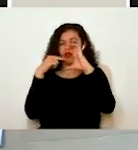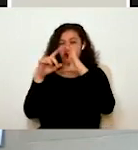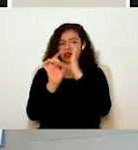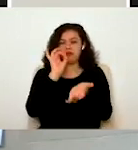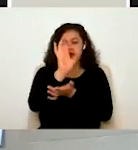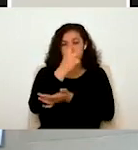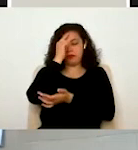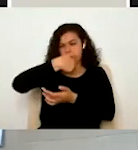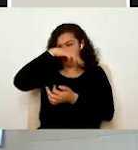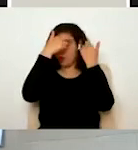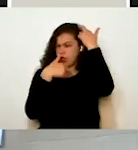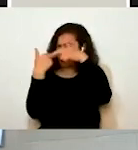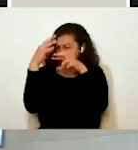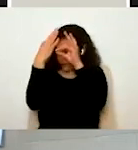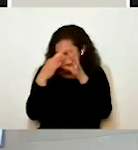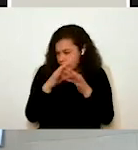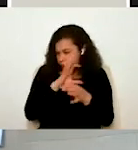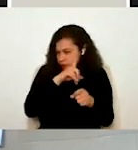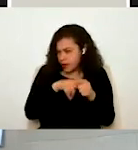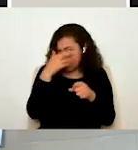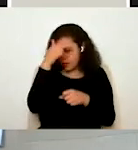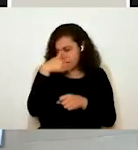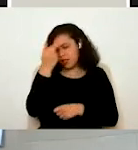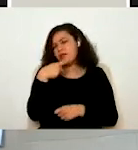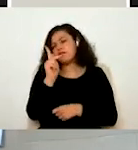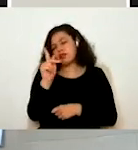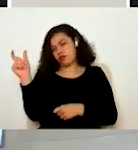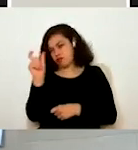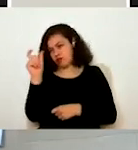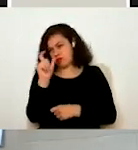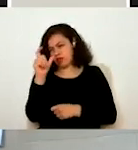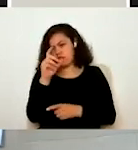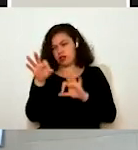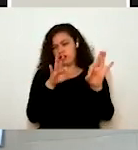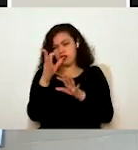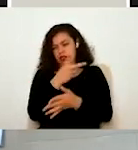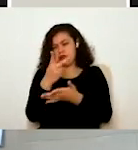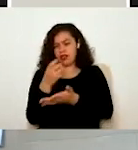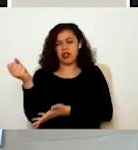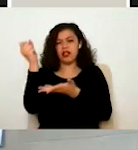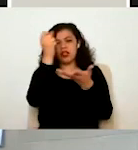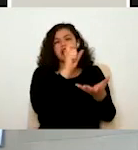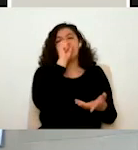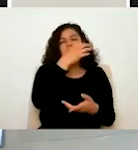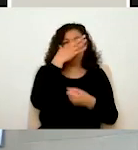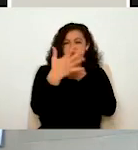específico. Pero sí, cuando se envíe el programa de trabajo y presupuesto, también le llega una notificación a su buzón.